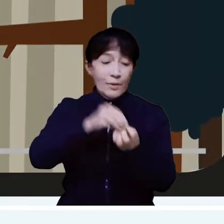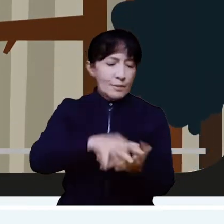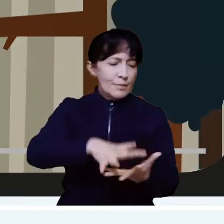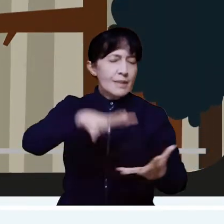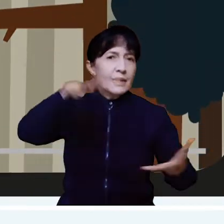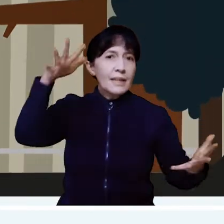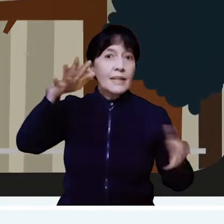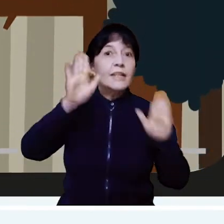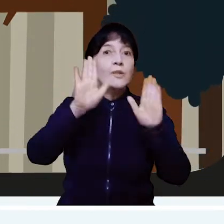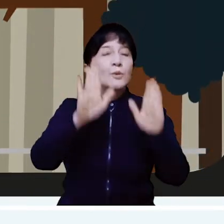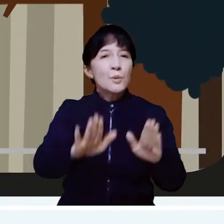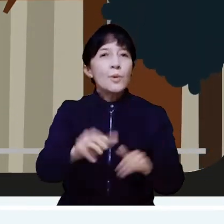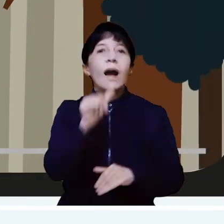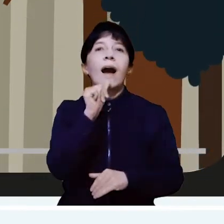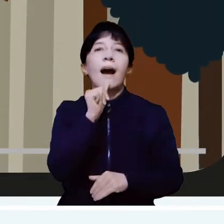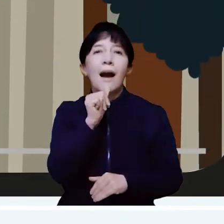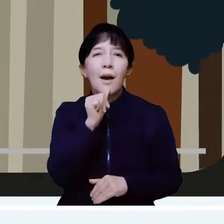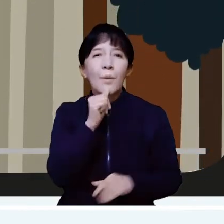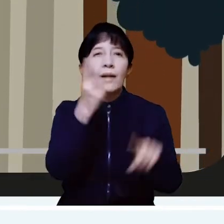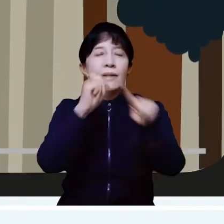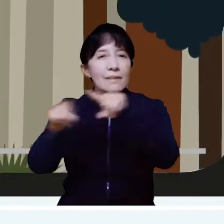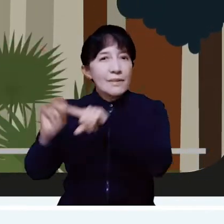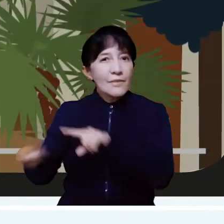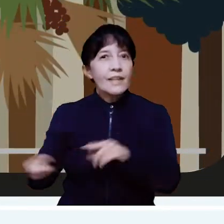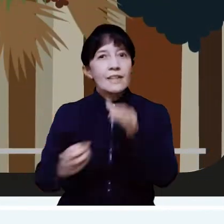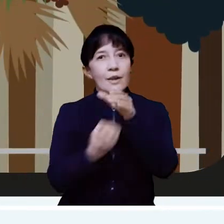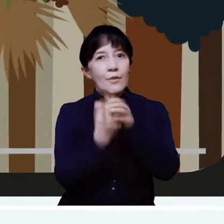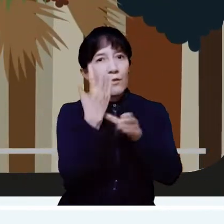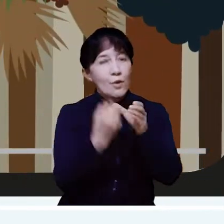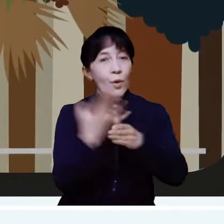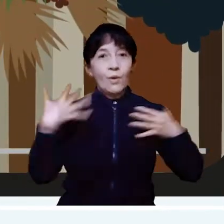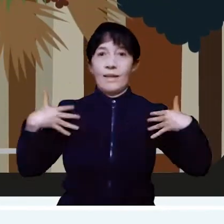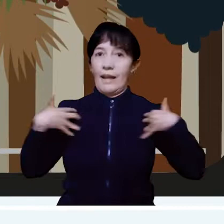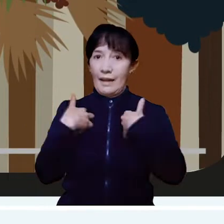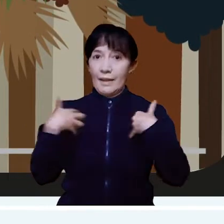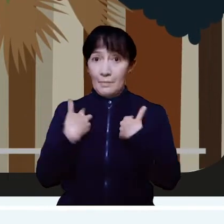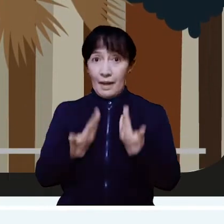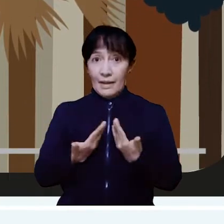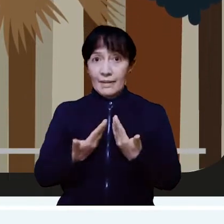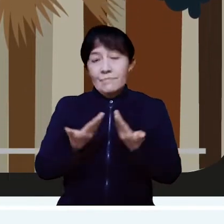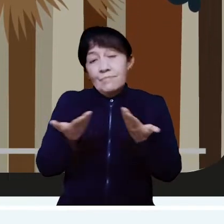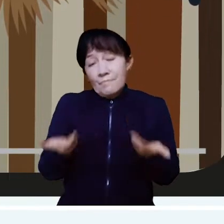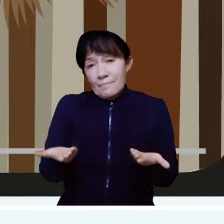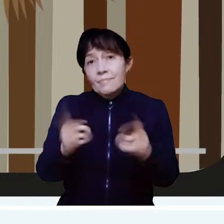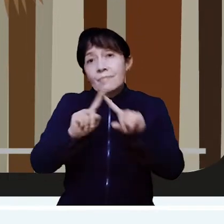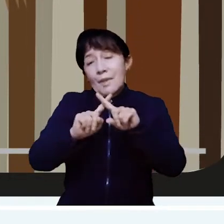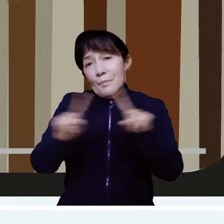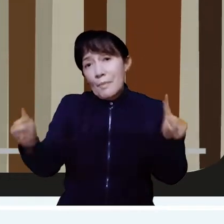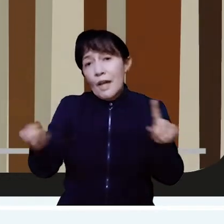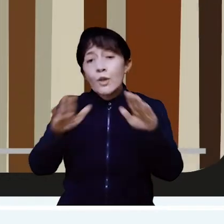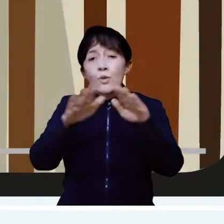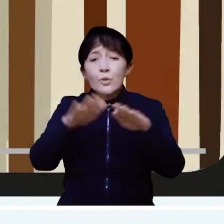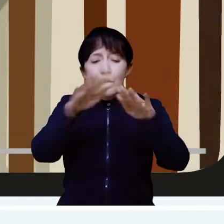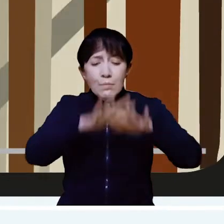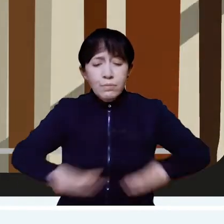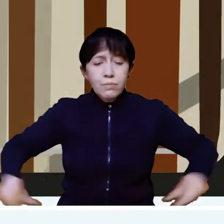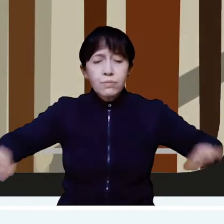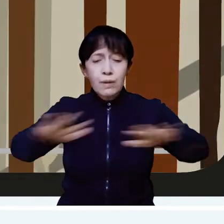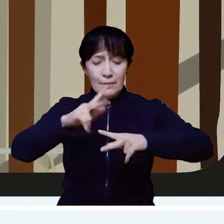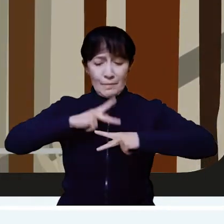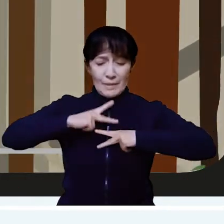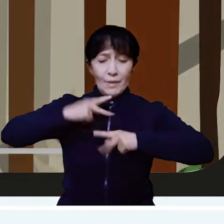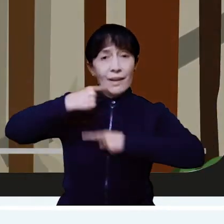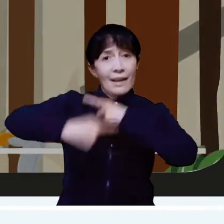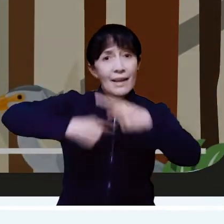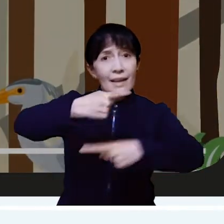debido a su riqueza natural, recurso hídrico y variedad de flora y fauna. Sin embargo, este